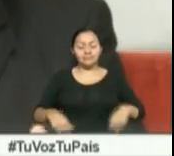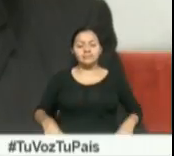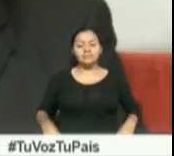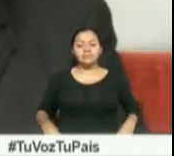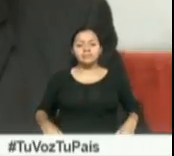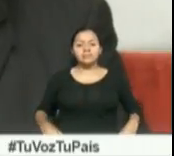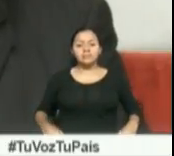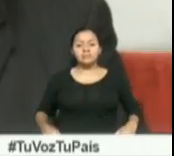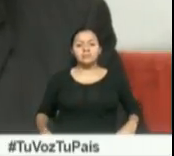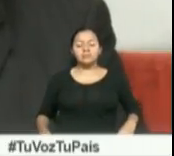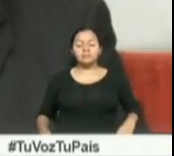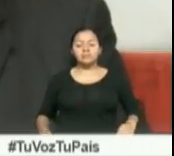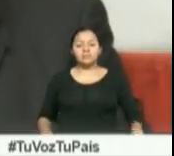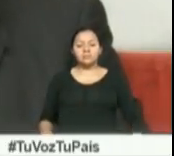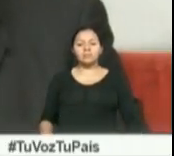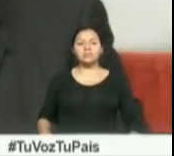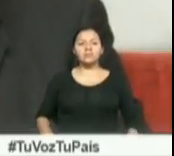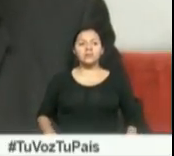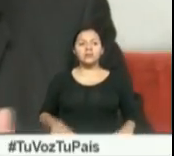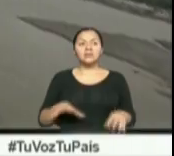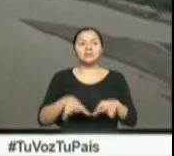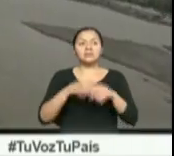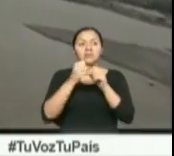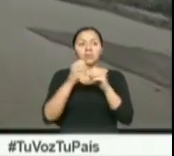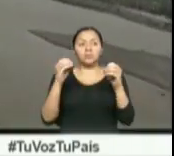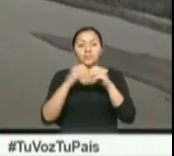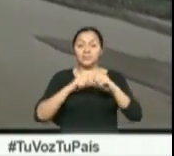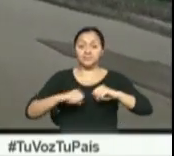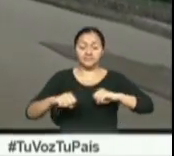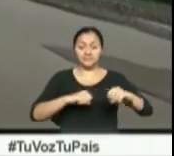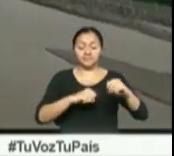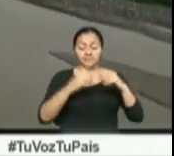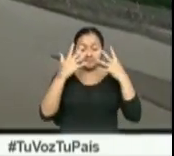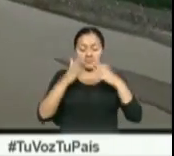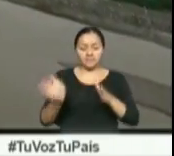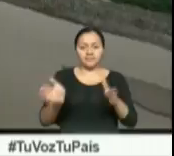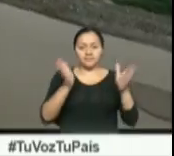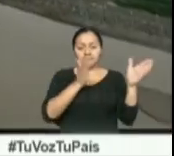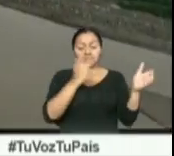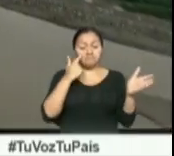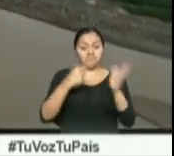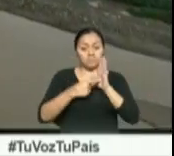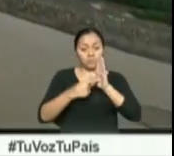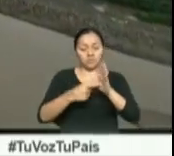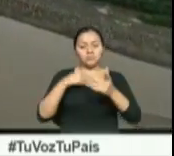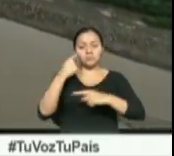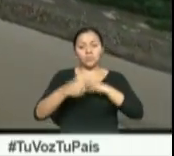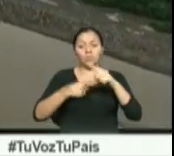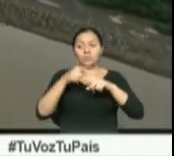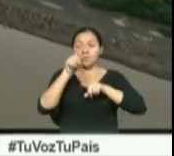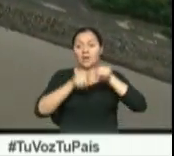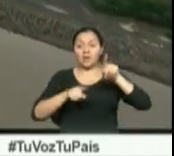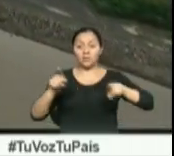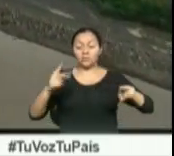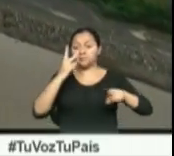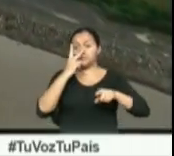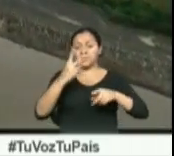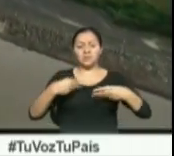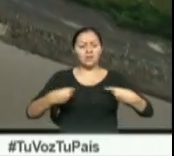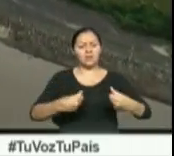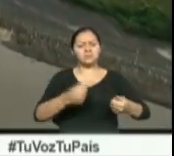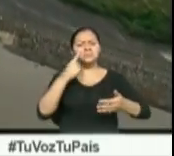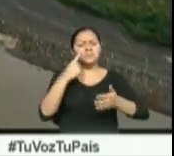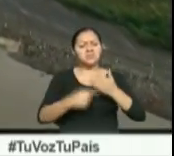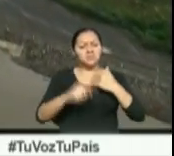para, justamente, asegurar una gestión integrada. De esta manera, se demuestra que lo que para algunos es considerado gasto